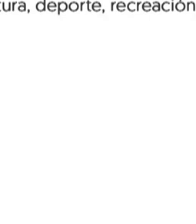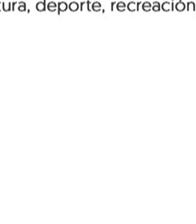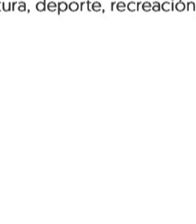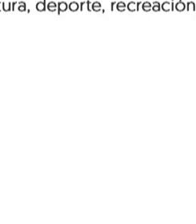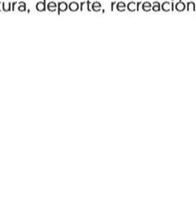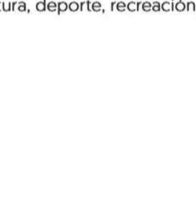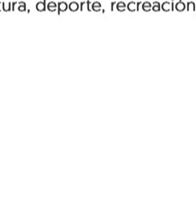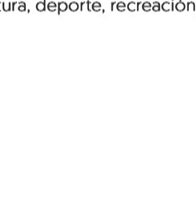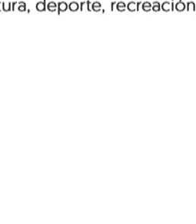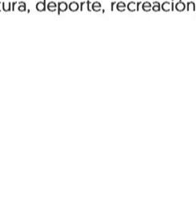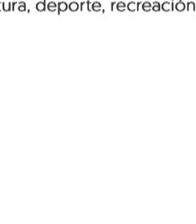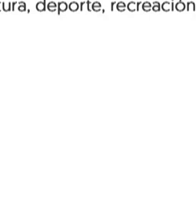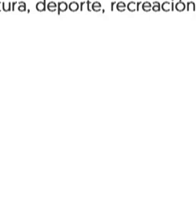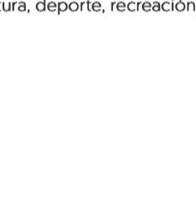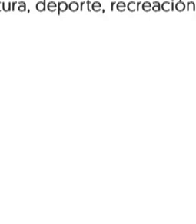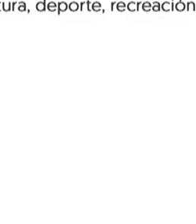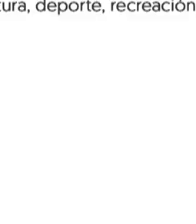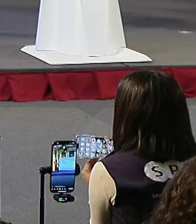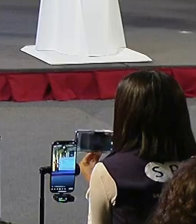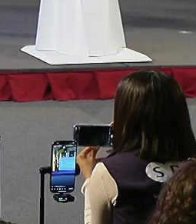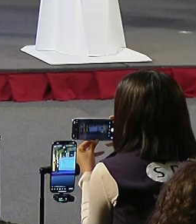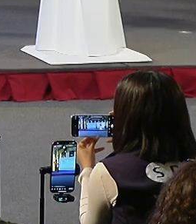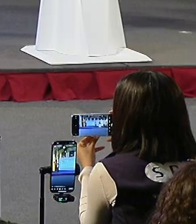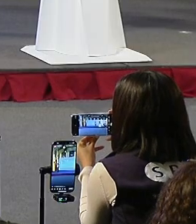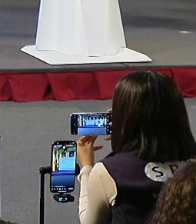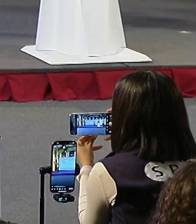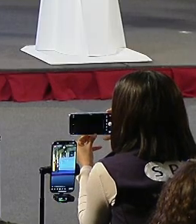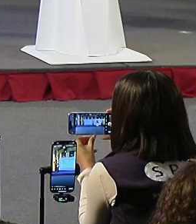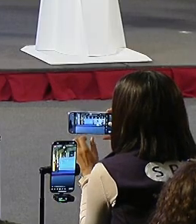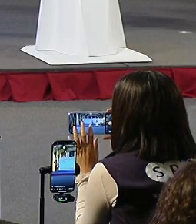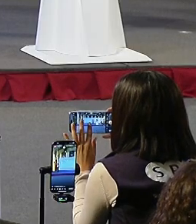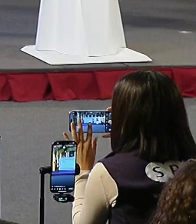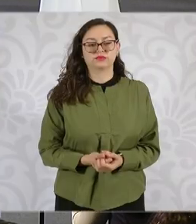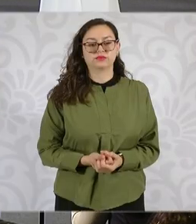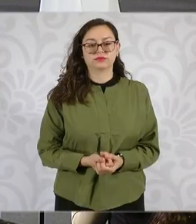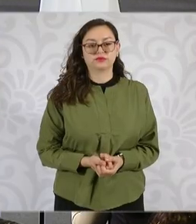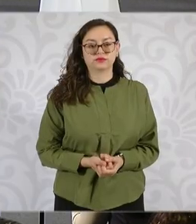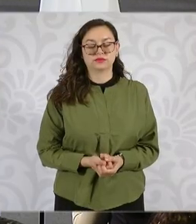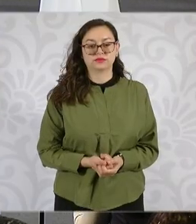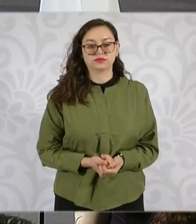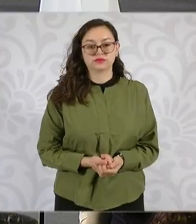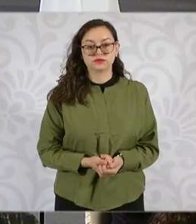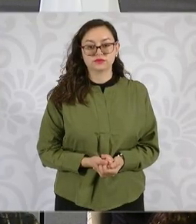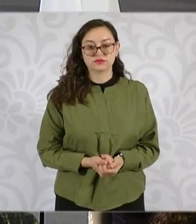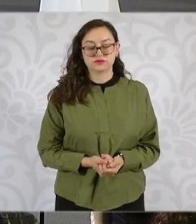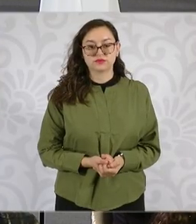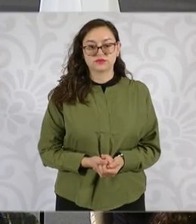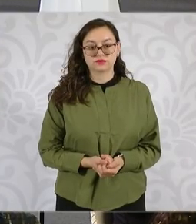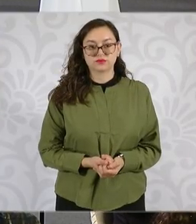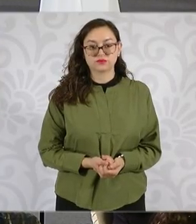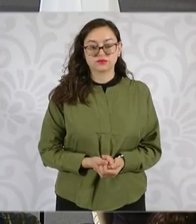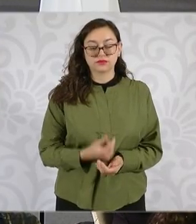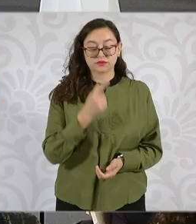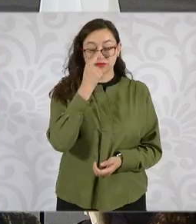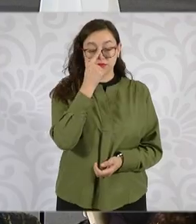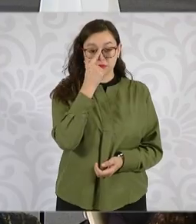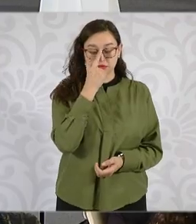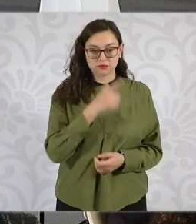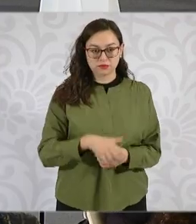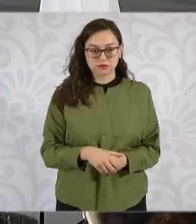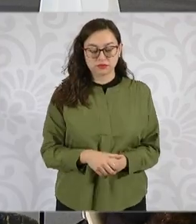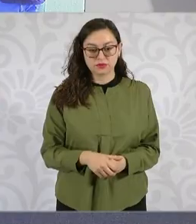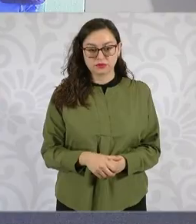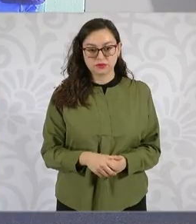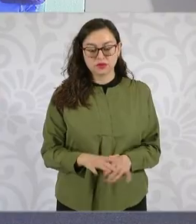Naciones Unidas de la adecuación cultural. Adelante, creo que ahí termina. Y para 2025,